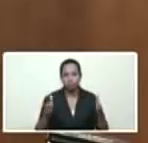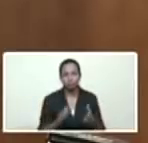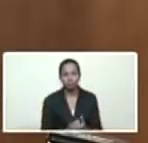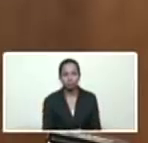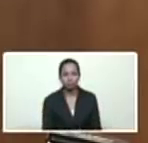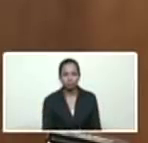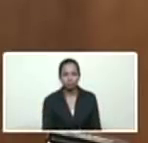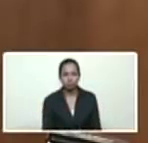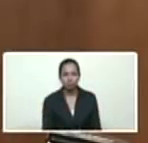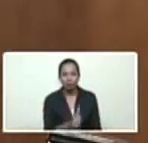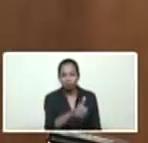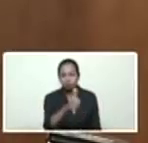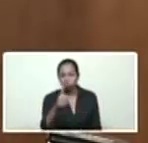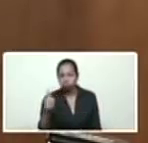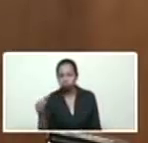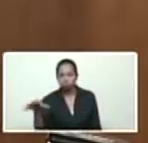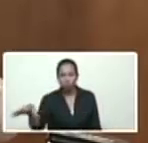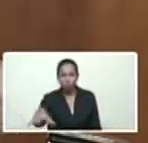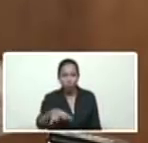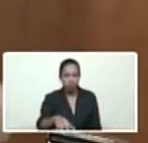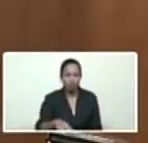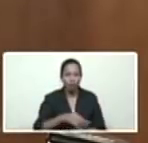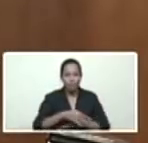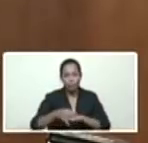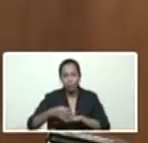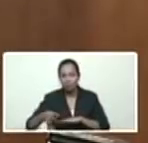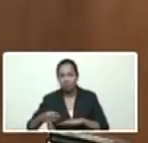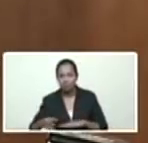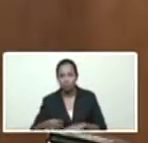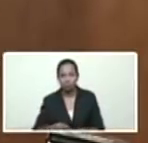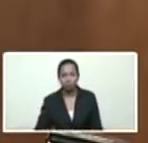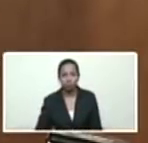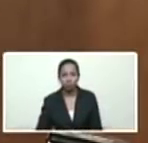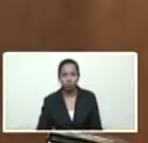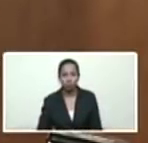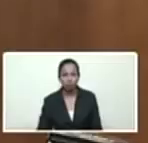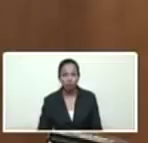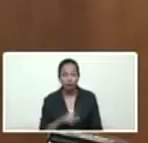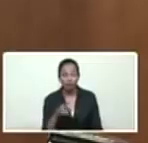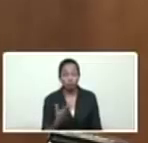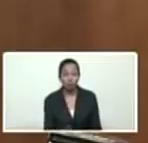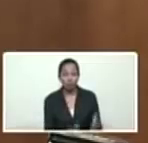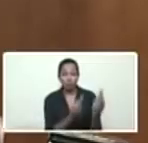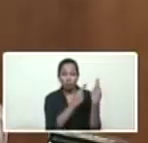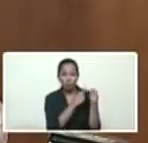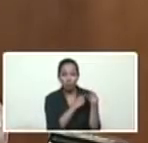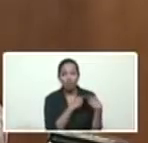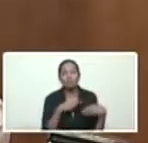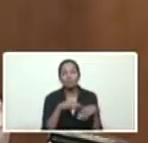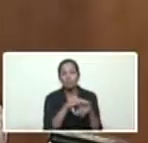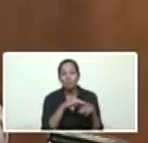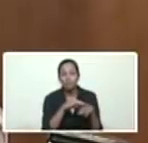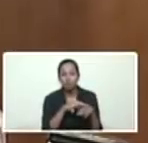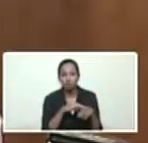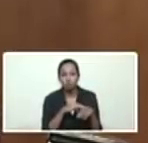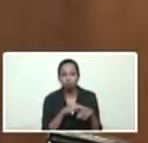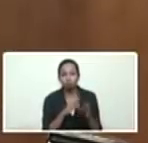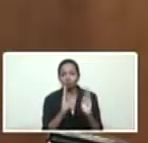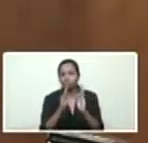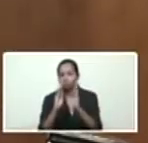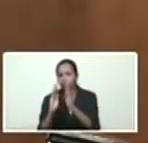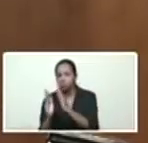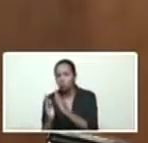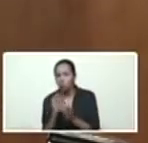adaptadas a cada estado, a cada municipio, a cada circunstancia, ya que de manos de nuestro Ministro de Educación, ir coordinando